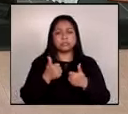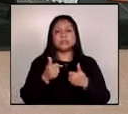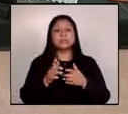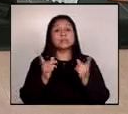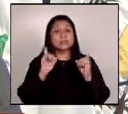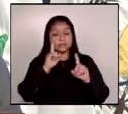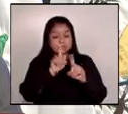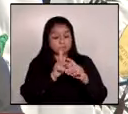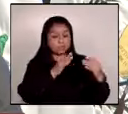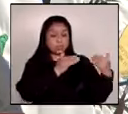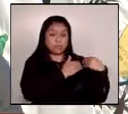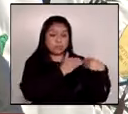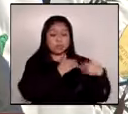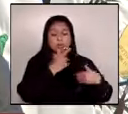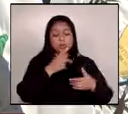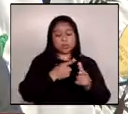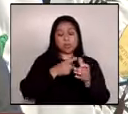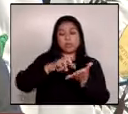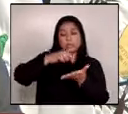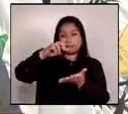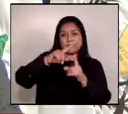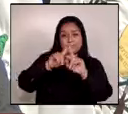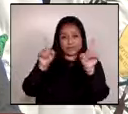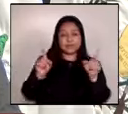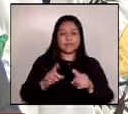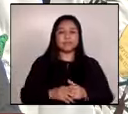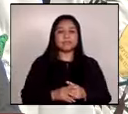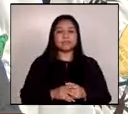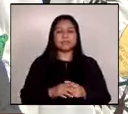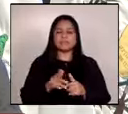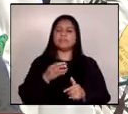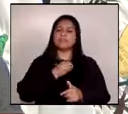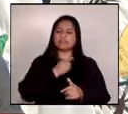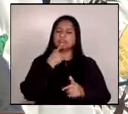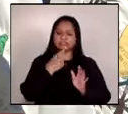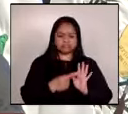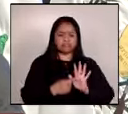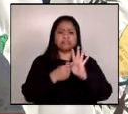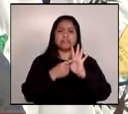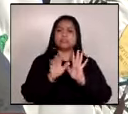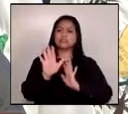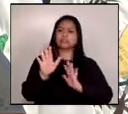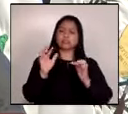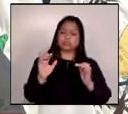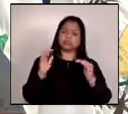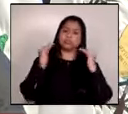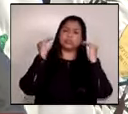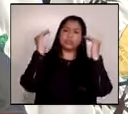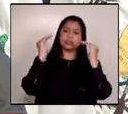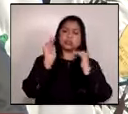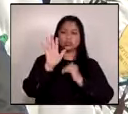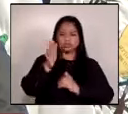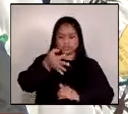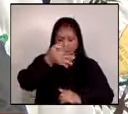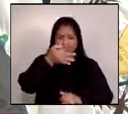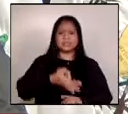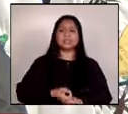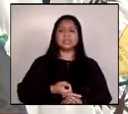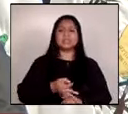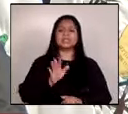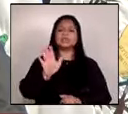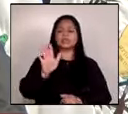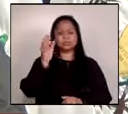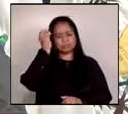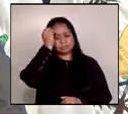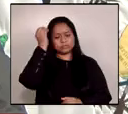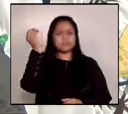comprometido con un país diferente, dispuesto a poner su profesionalismo, su integridad y su